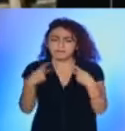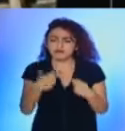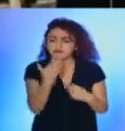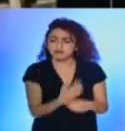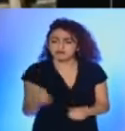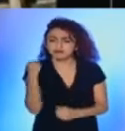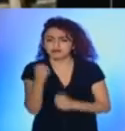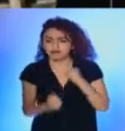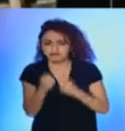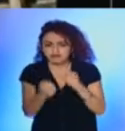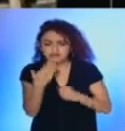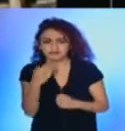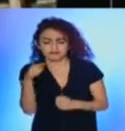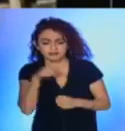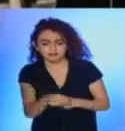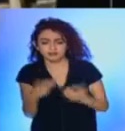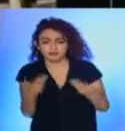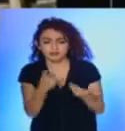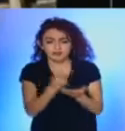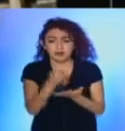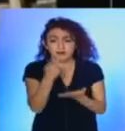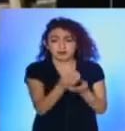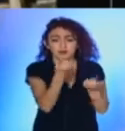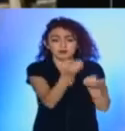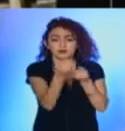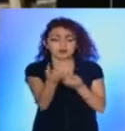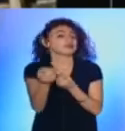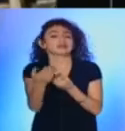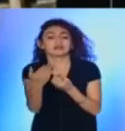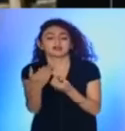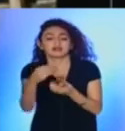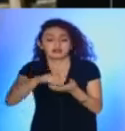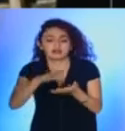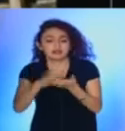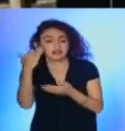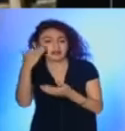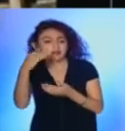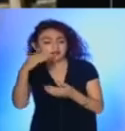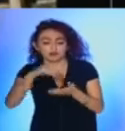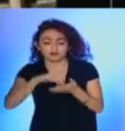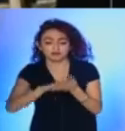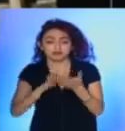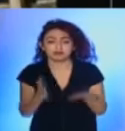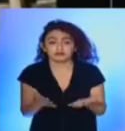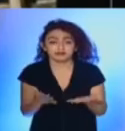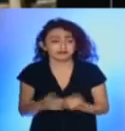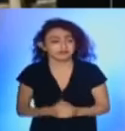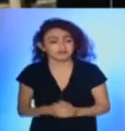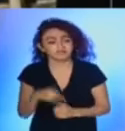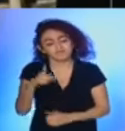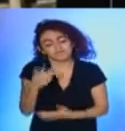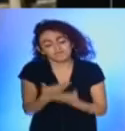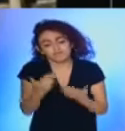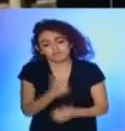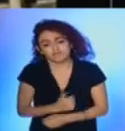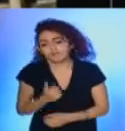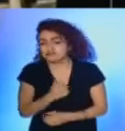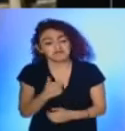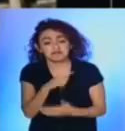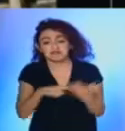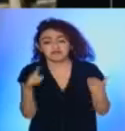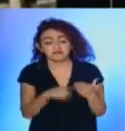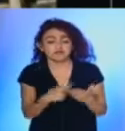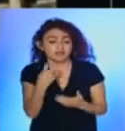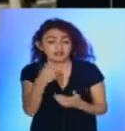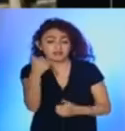nivel inclusive se daban premios para los que rompieran el récord y todo eso pero sí es una lástima que se haya dejado de hacer